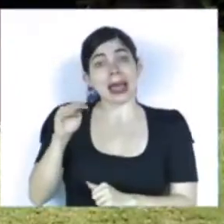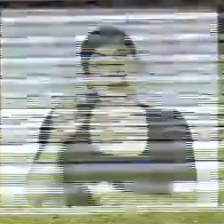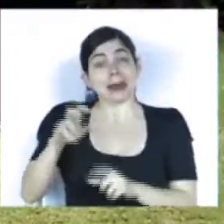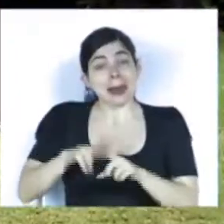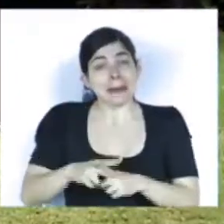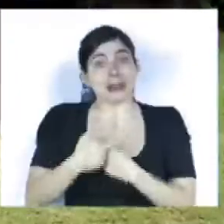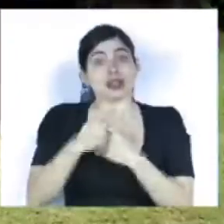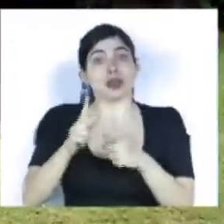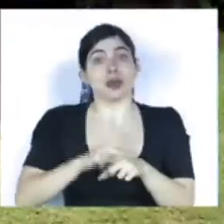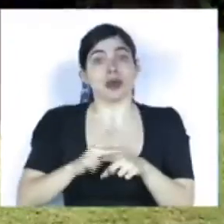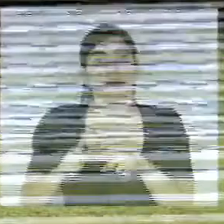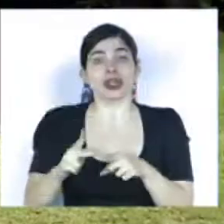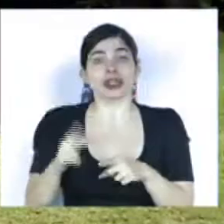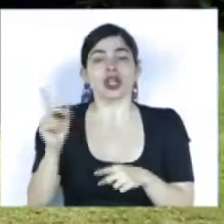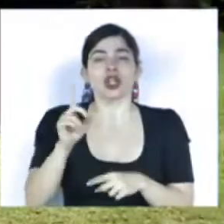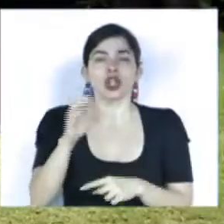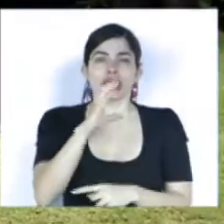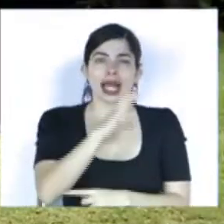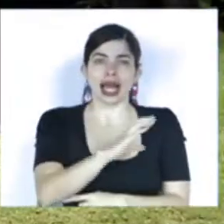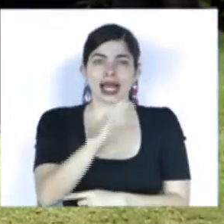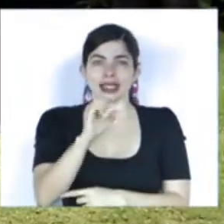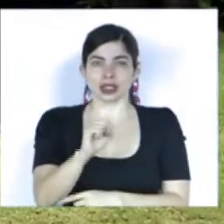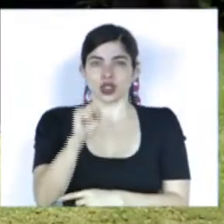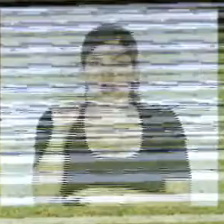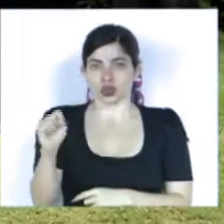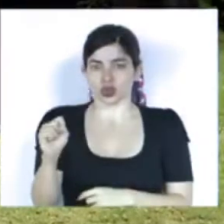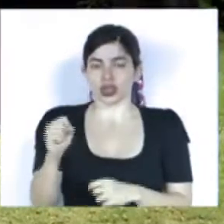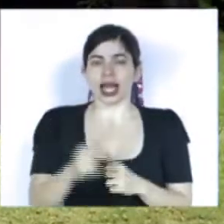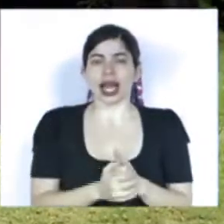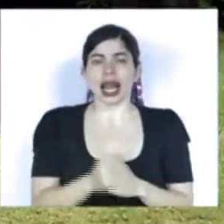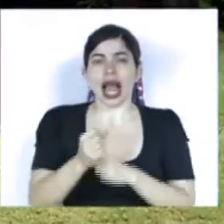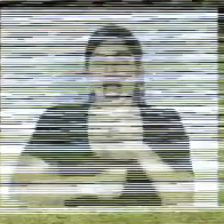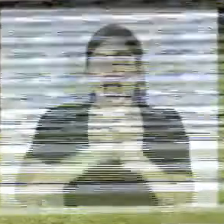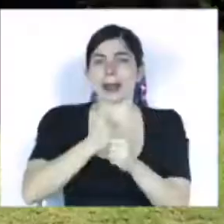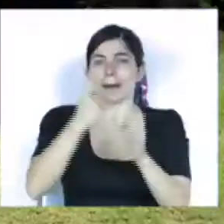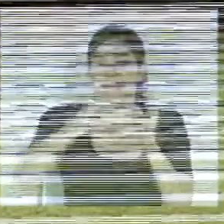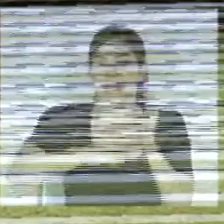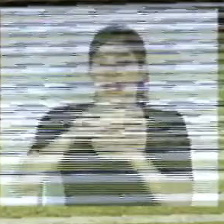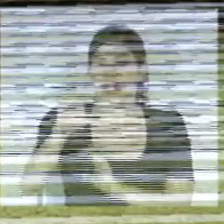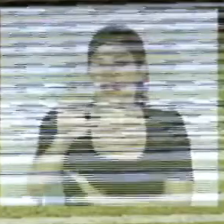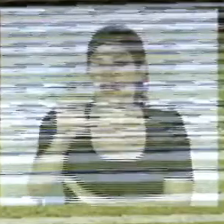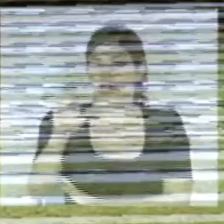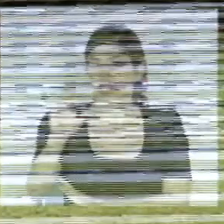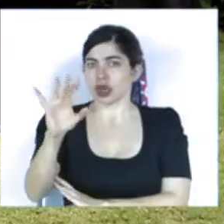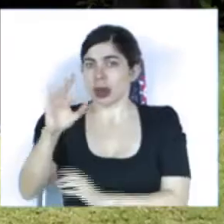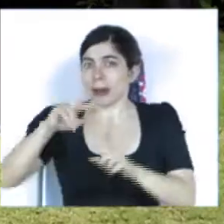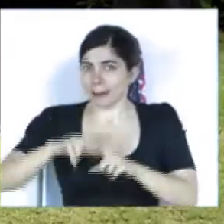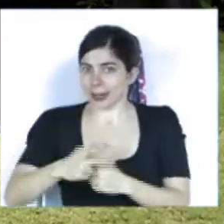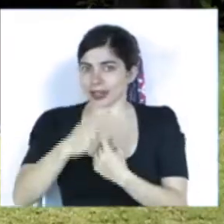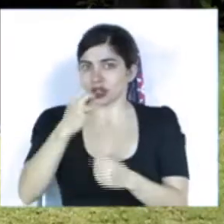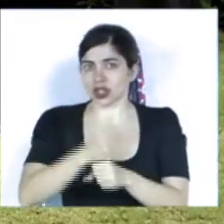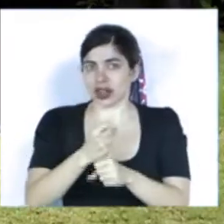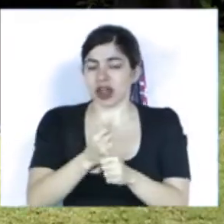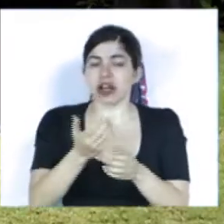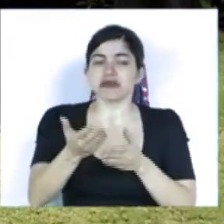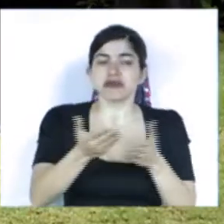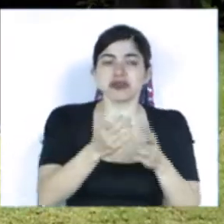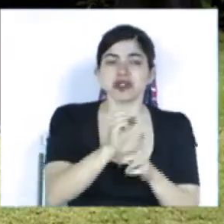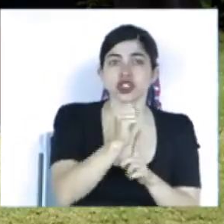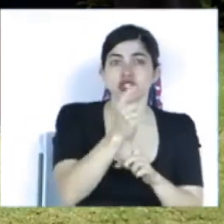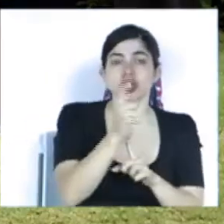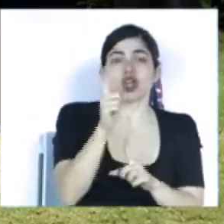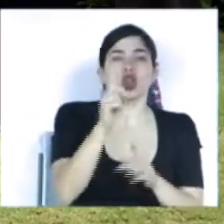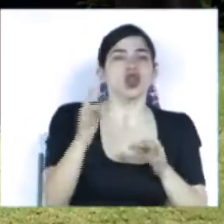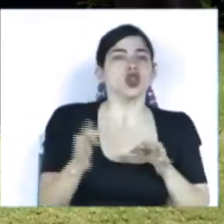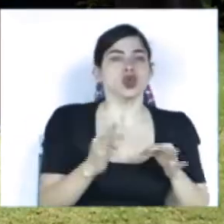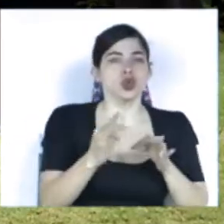andar como profesional en la Caja Costarricense del Seguro Social en el año 1989. Hizo su servicio social en